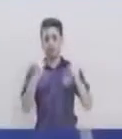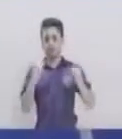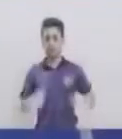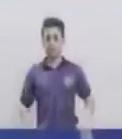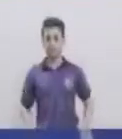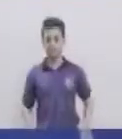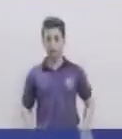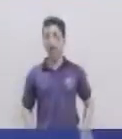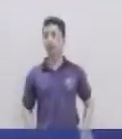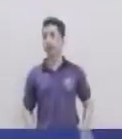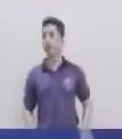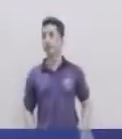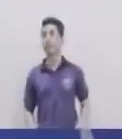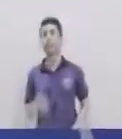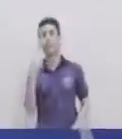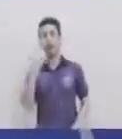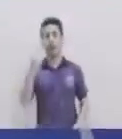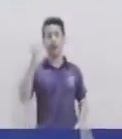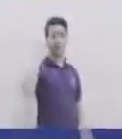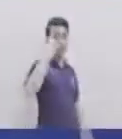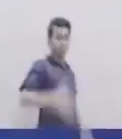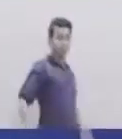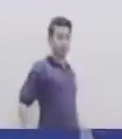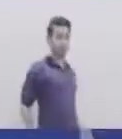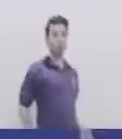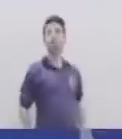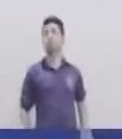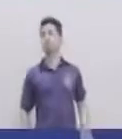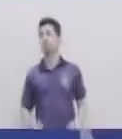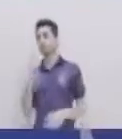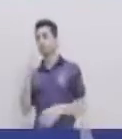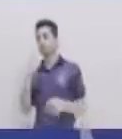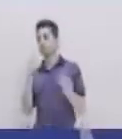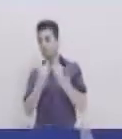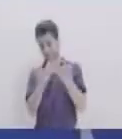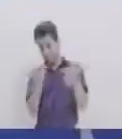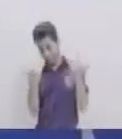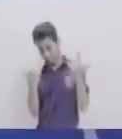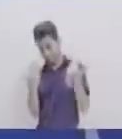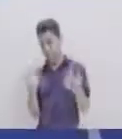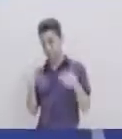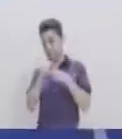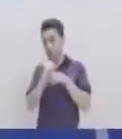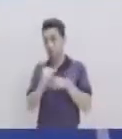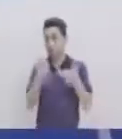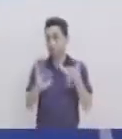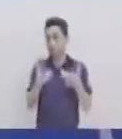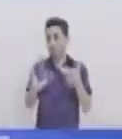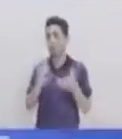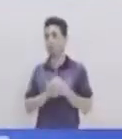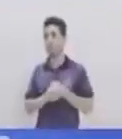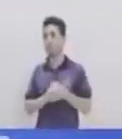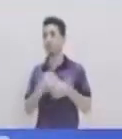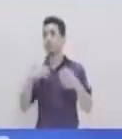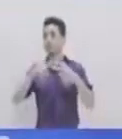piernas Sobre todo En la parte posterior De la pierna Te invito Que nos acompañes Haciendo un pequeño Calentamiento Para iniciar